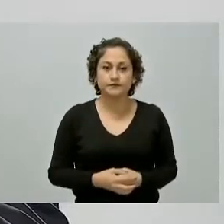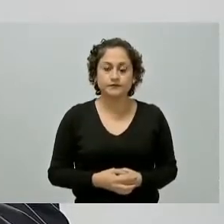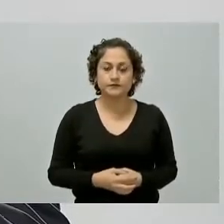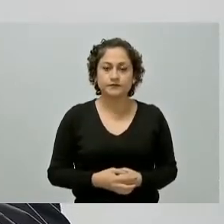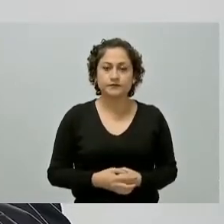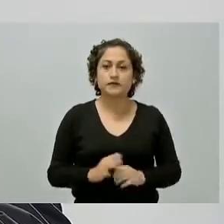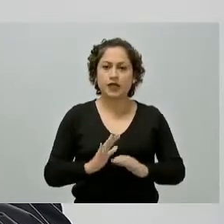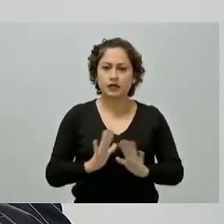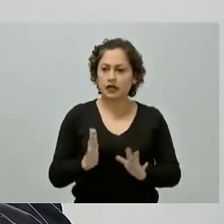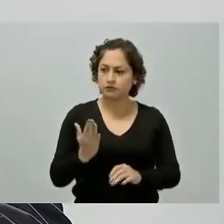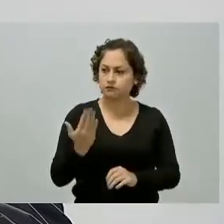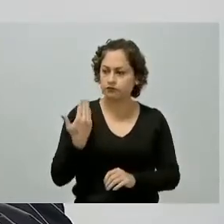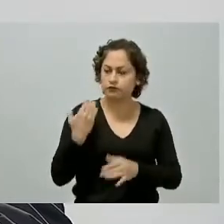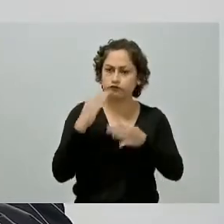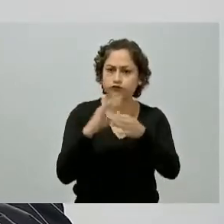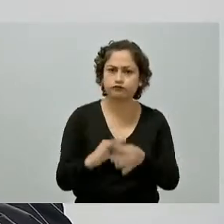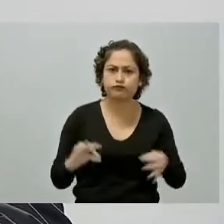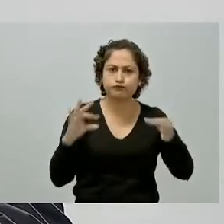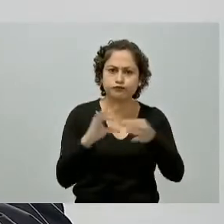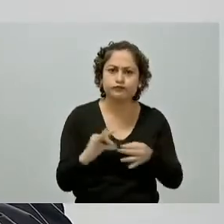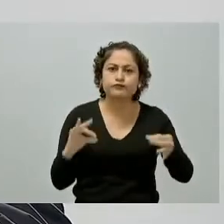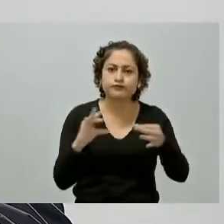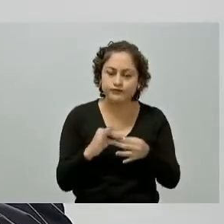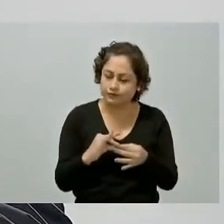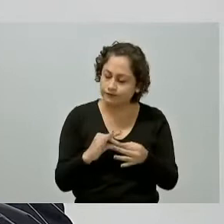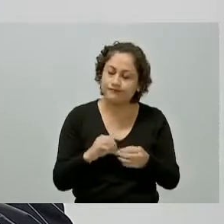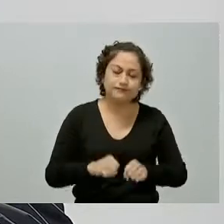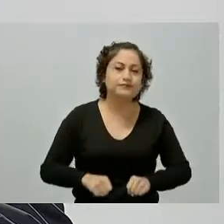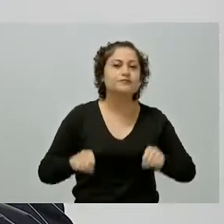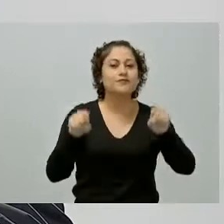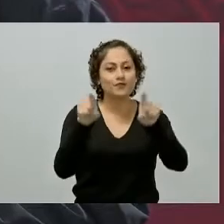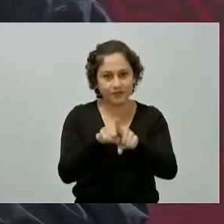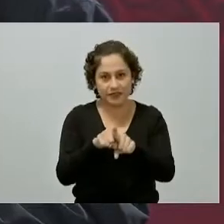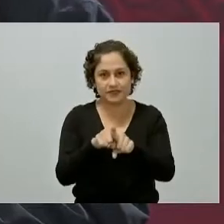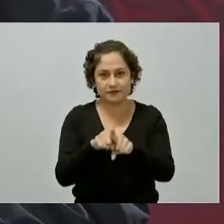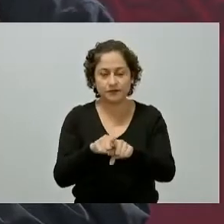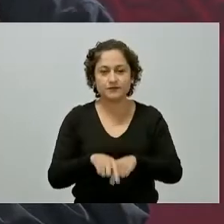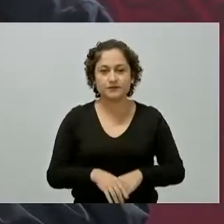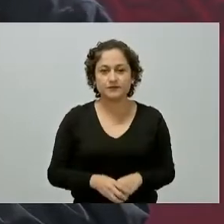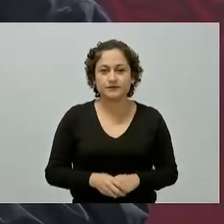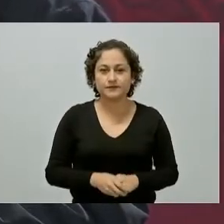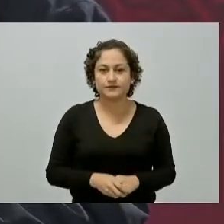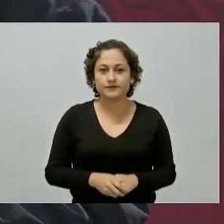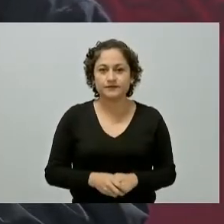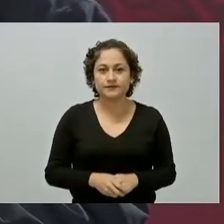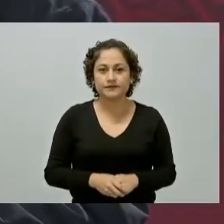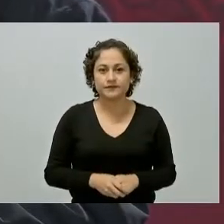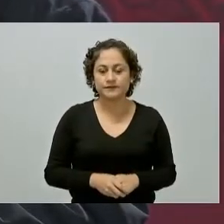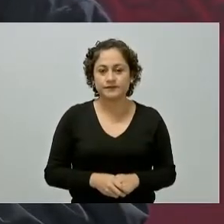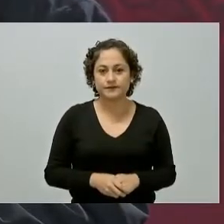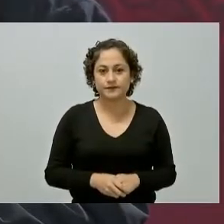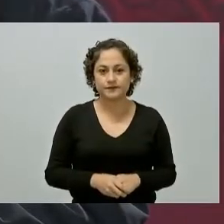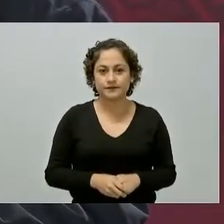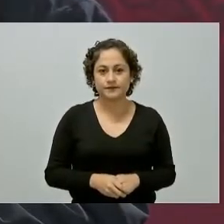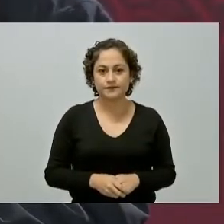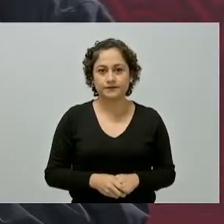comentado ya los dos gobernadores el